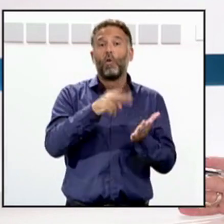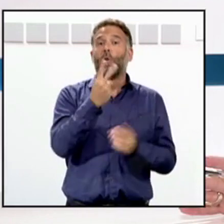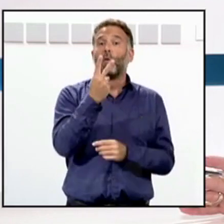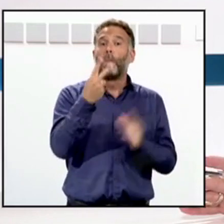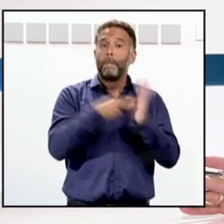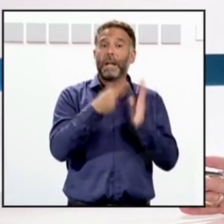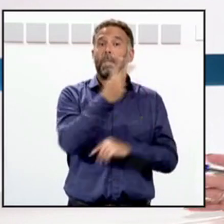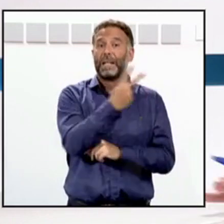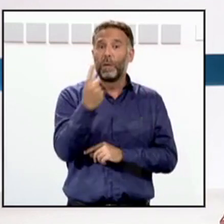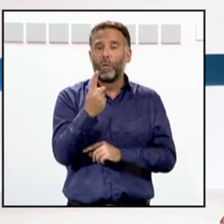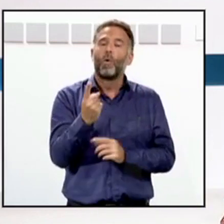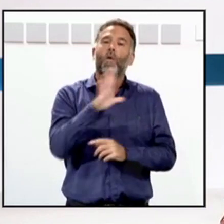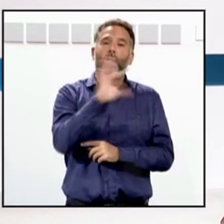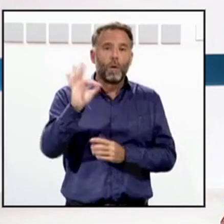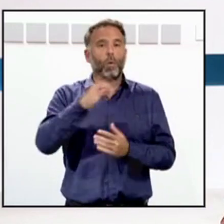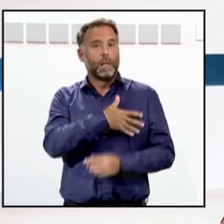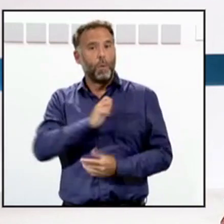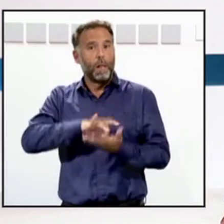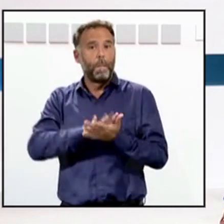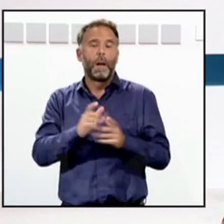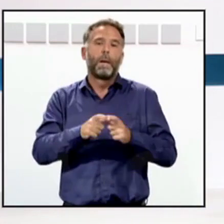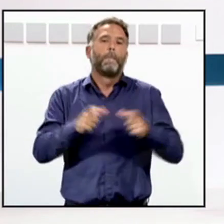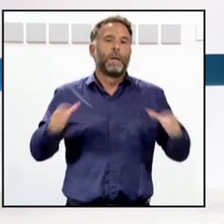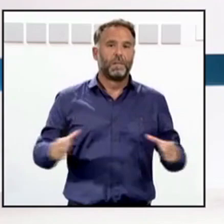convocar otras 50 plazas de policía para Málaga.